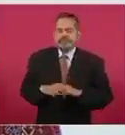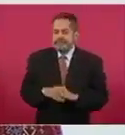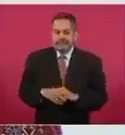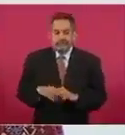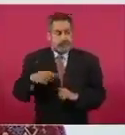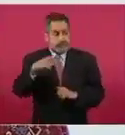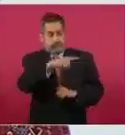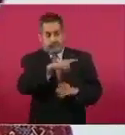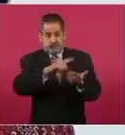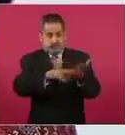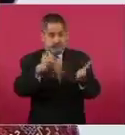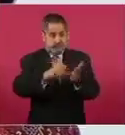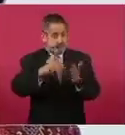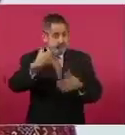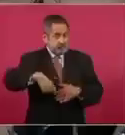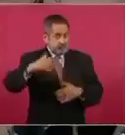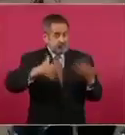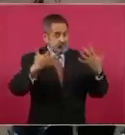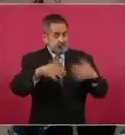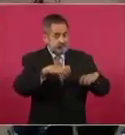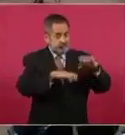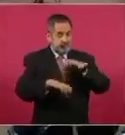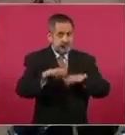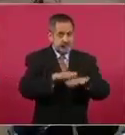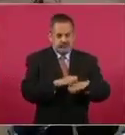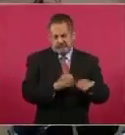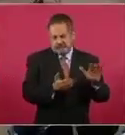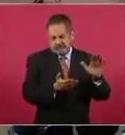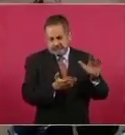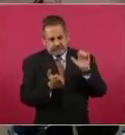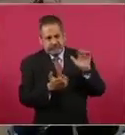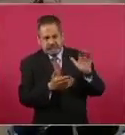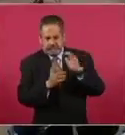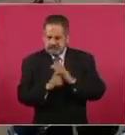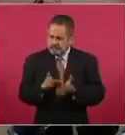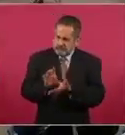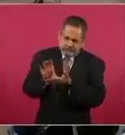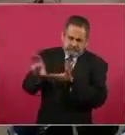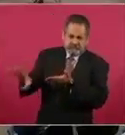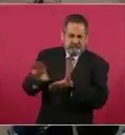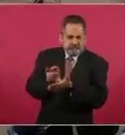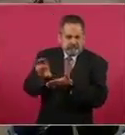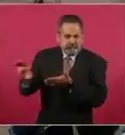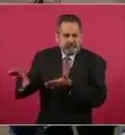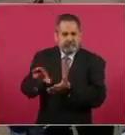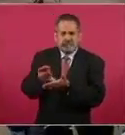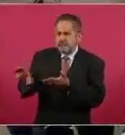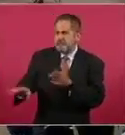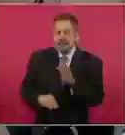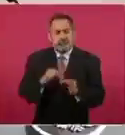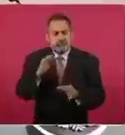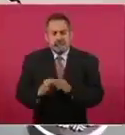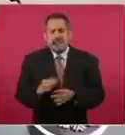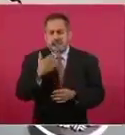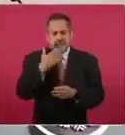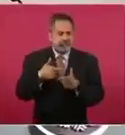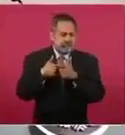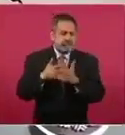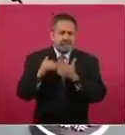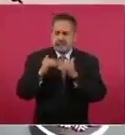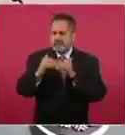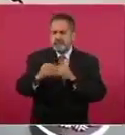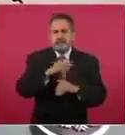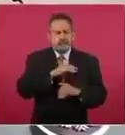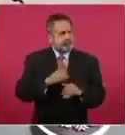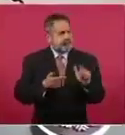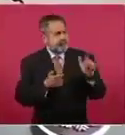grandes contribuyentes y más bien la recaudación de grandes contribuyentes nos da para otro rato más. O sea, es sostenible la